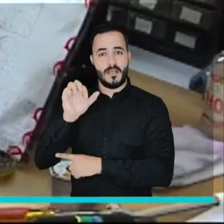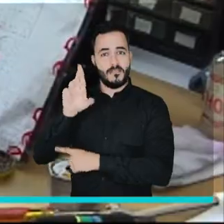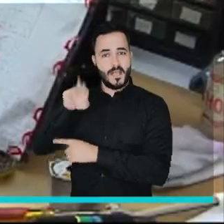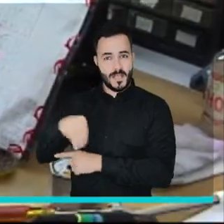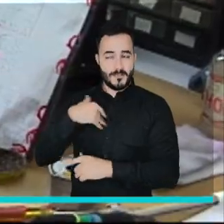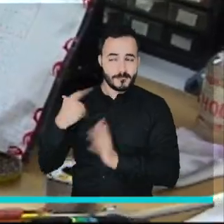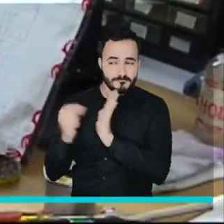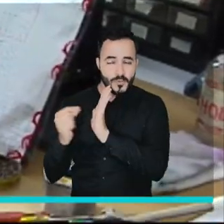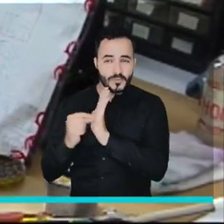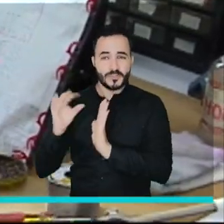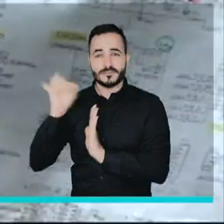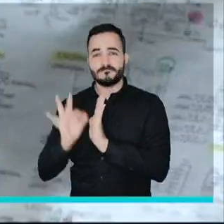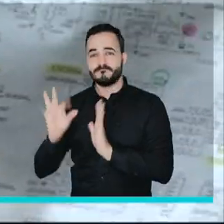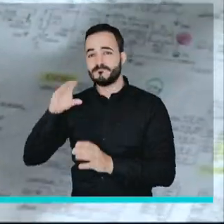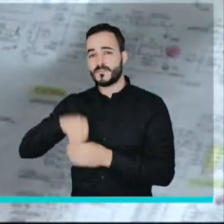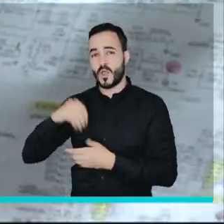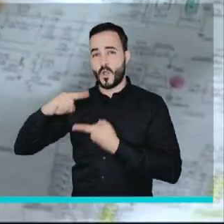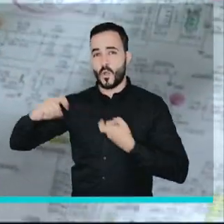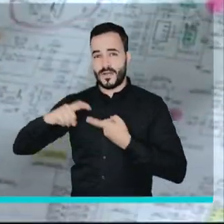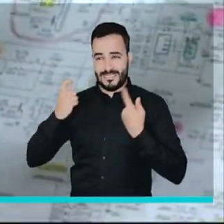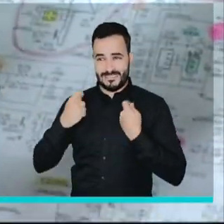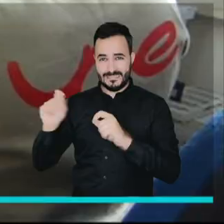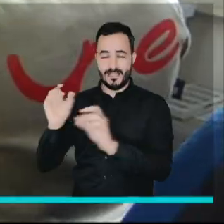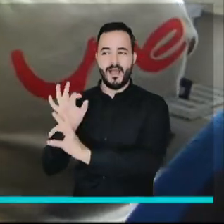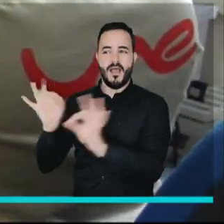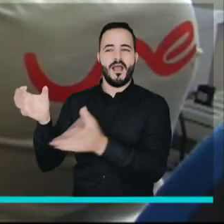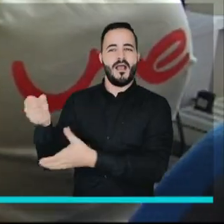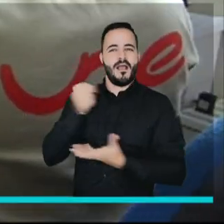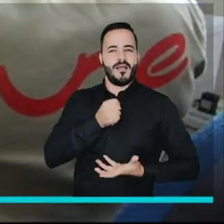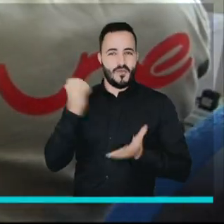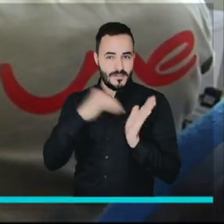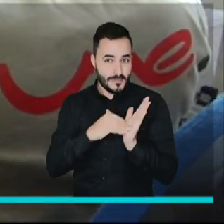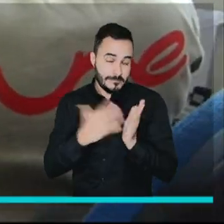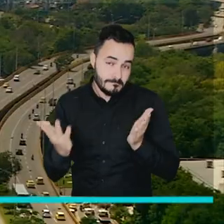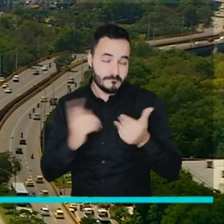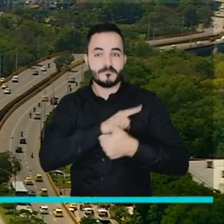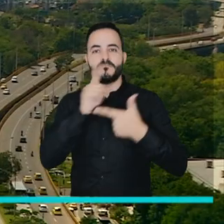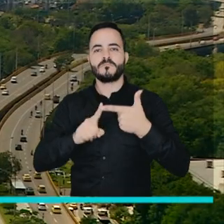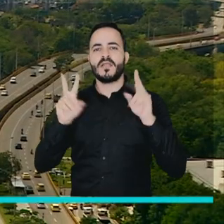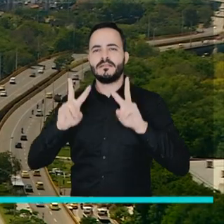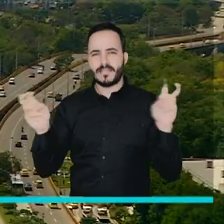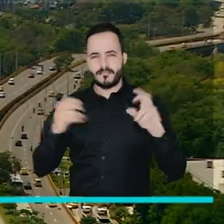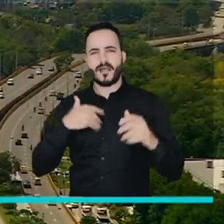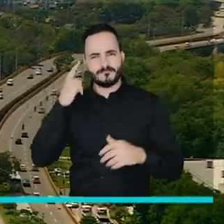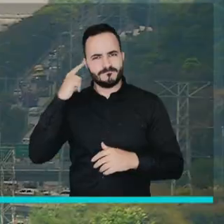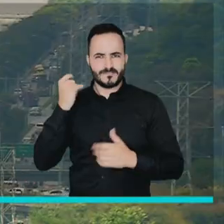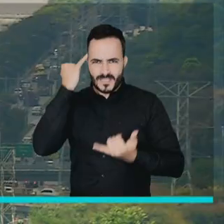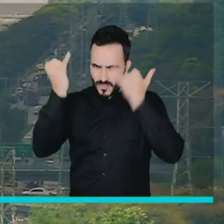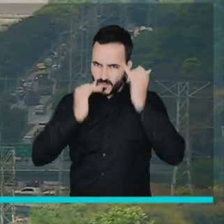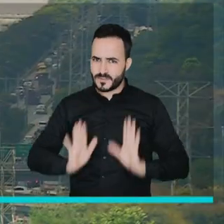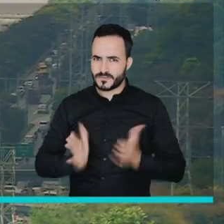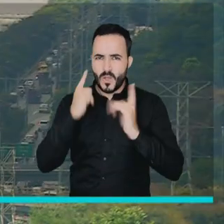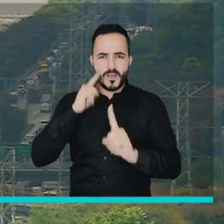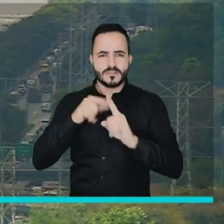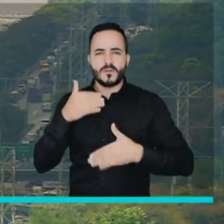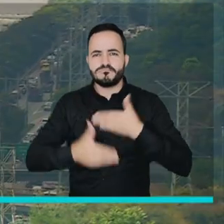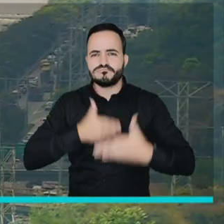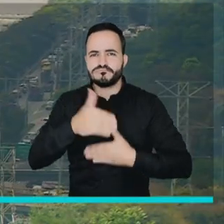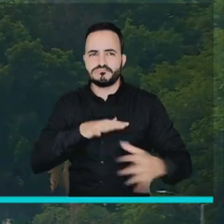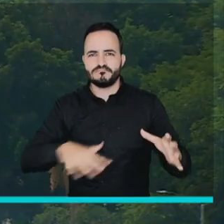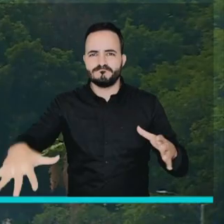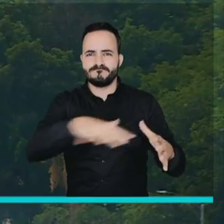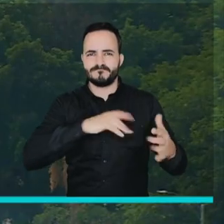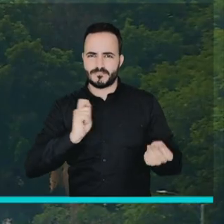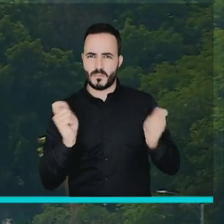venta de la participación de EPM en las acciones de UNE para ayudar a proteger el patrimonio público, la creación de un nodo de innovación y movilidad que ayude a definir